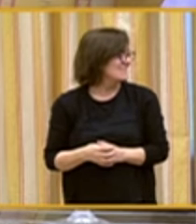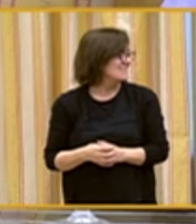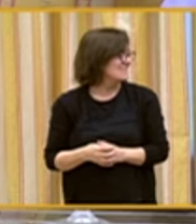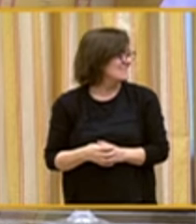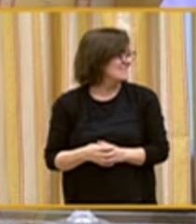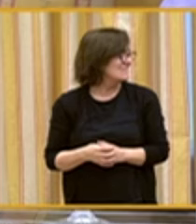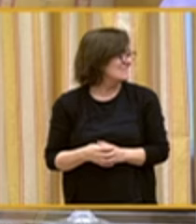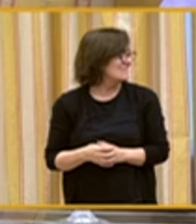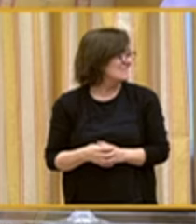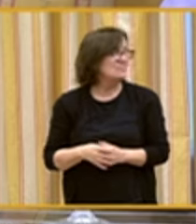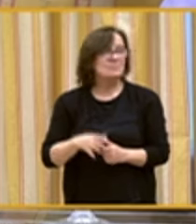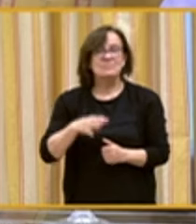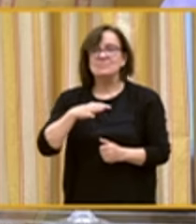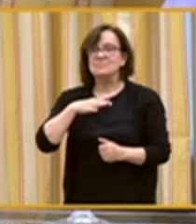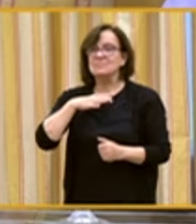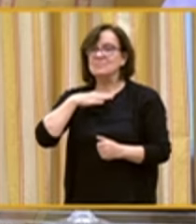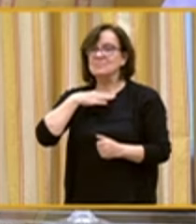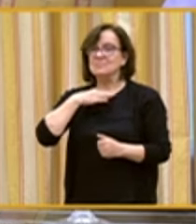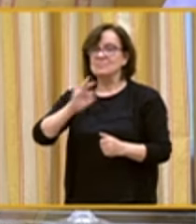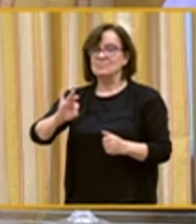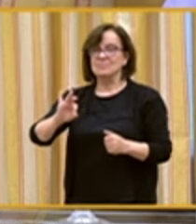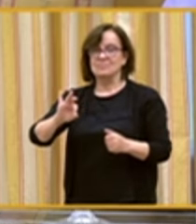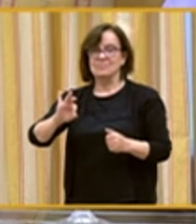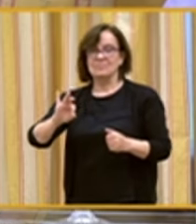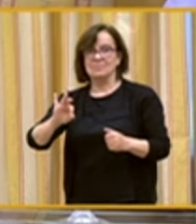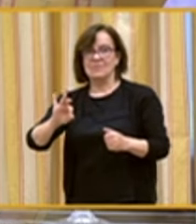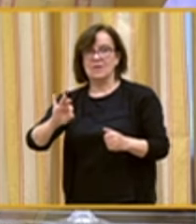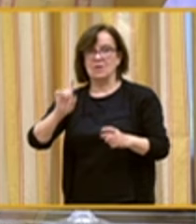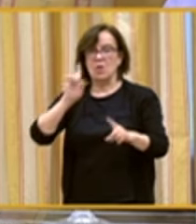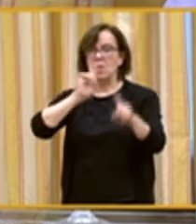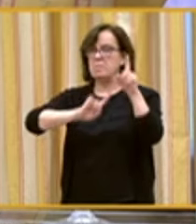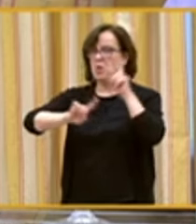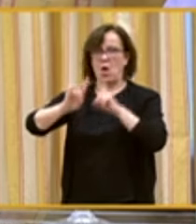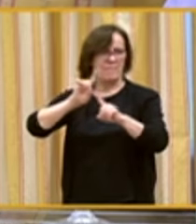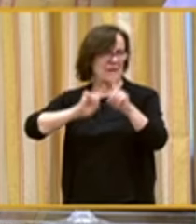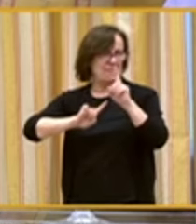No se puede decir que es como un problema.